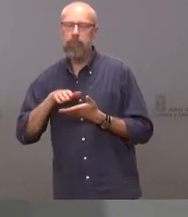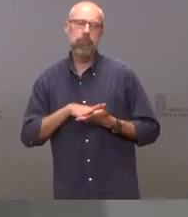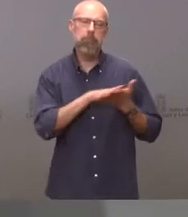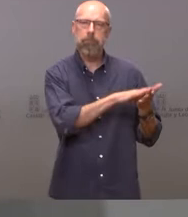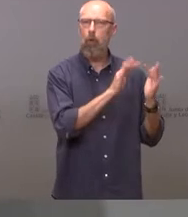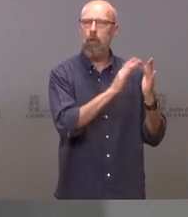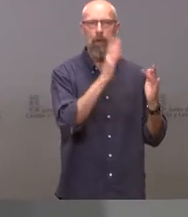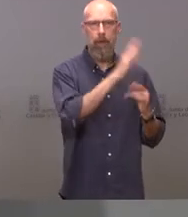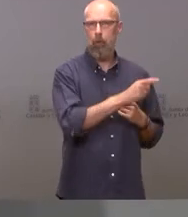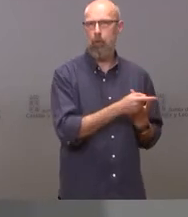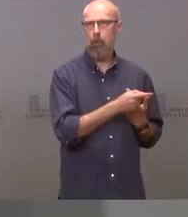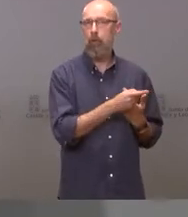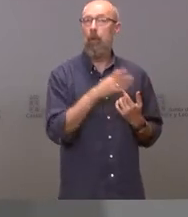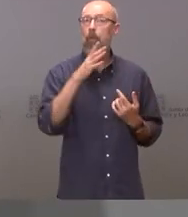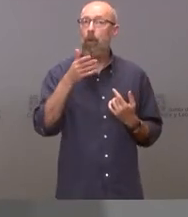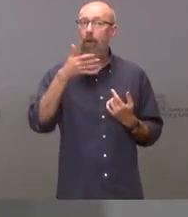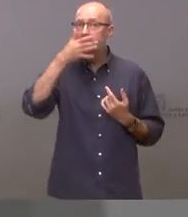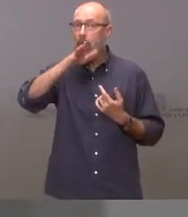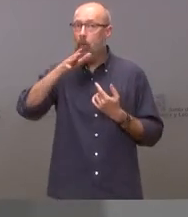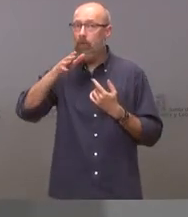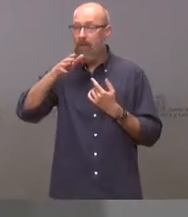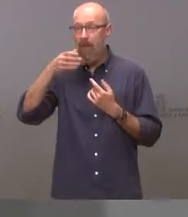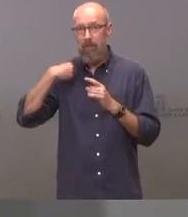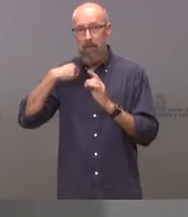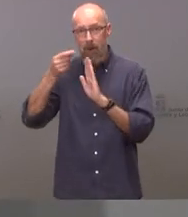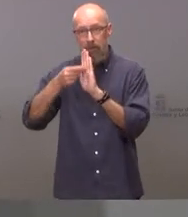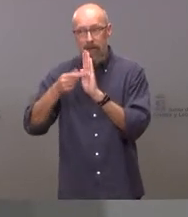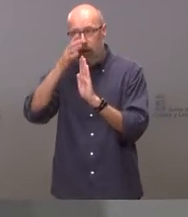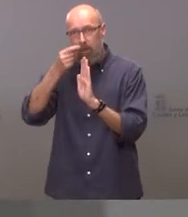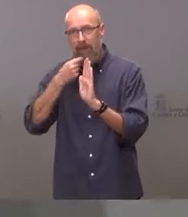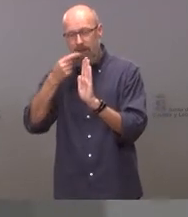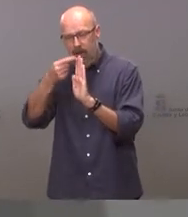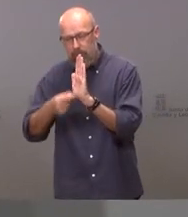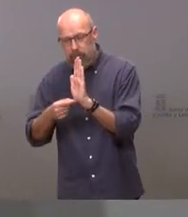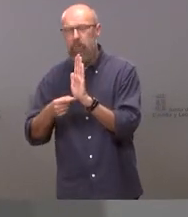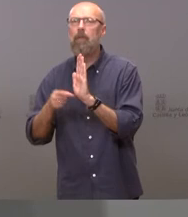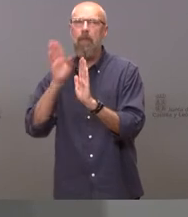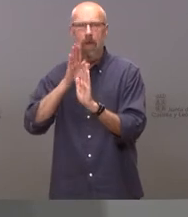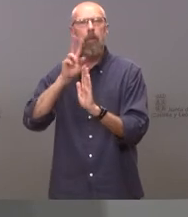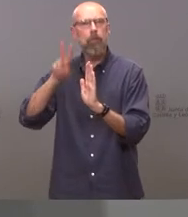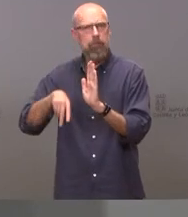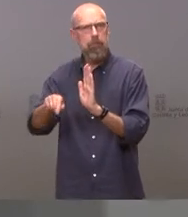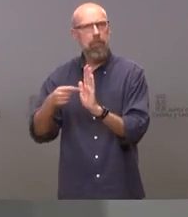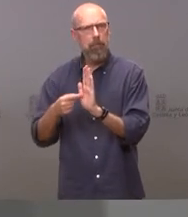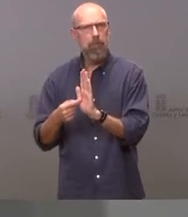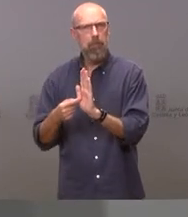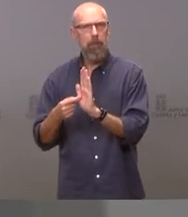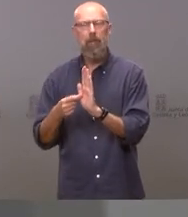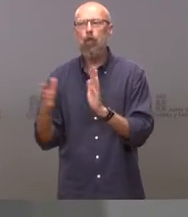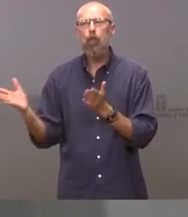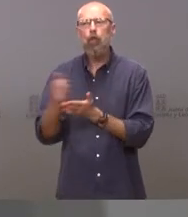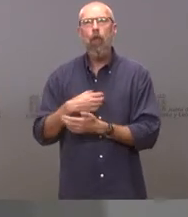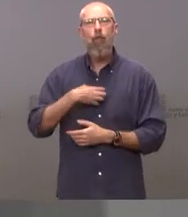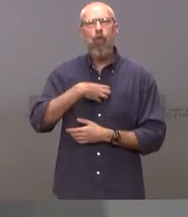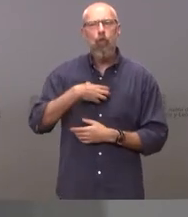hechos que se denuncian insisto son un delito y todos los funcionarios especialmente los sanitarios estamos